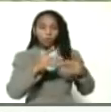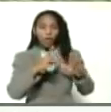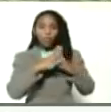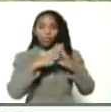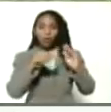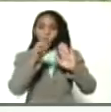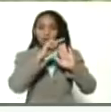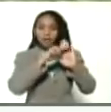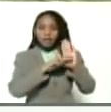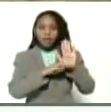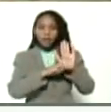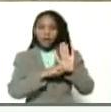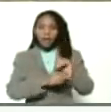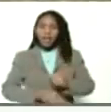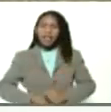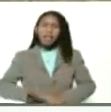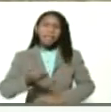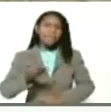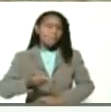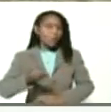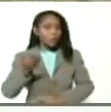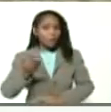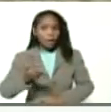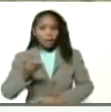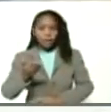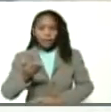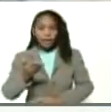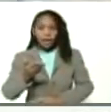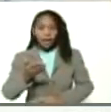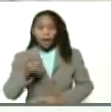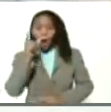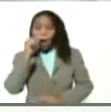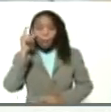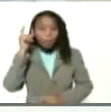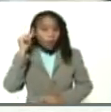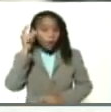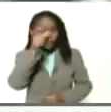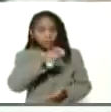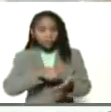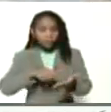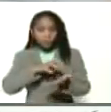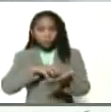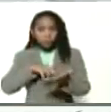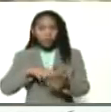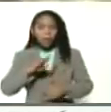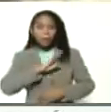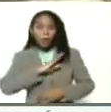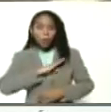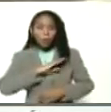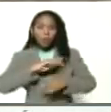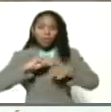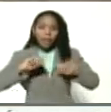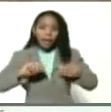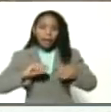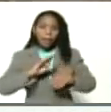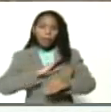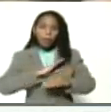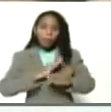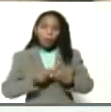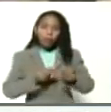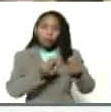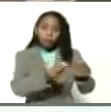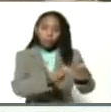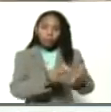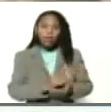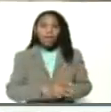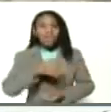muy importante que el campesino que el productor tenga su tierra la tenga de verdad